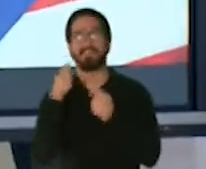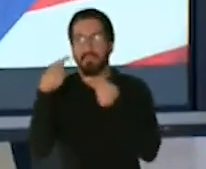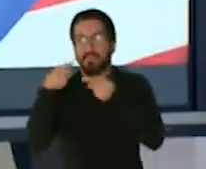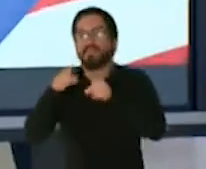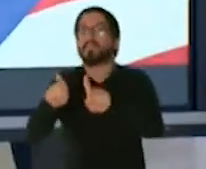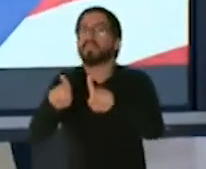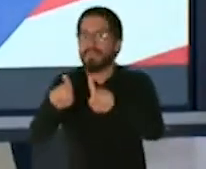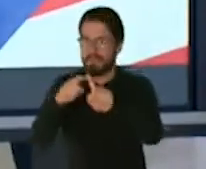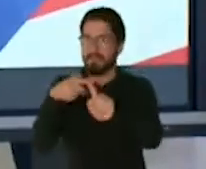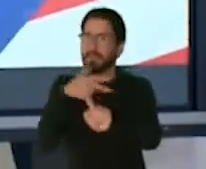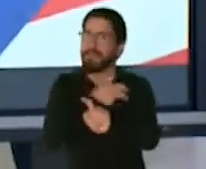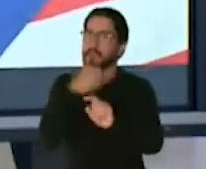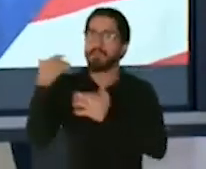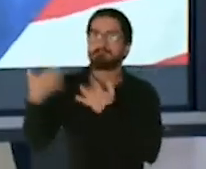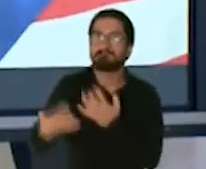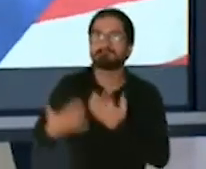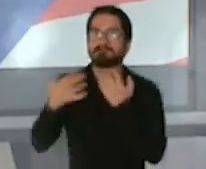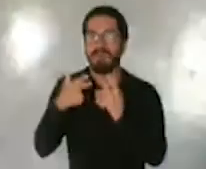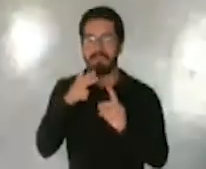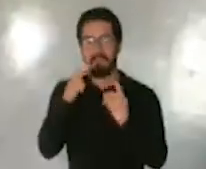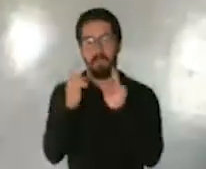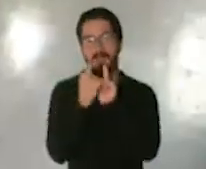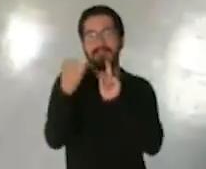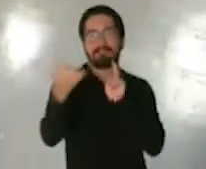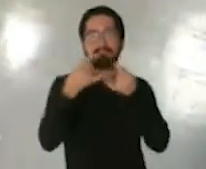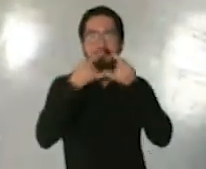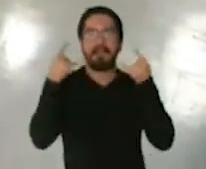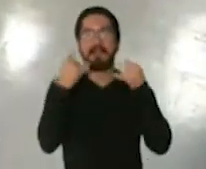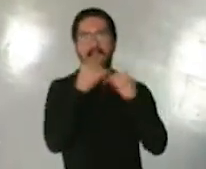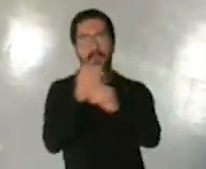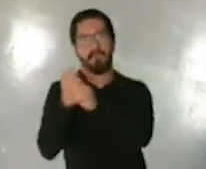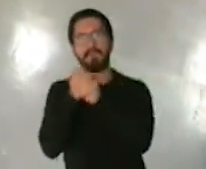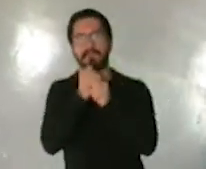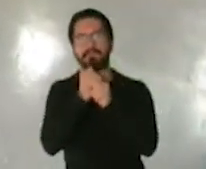favor guarden distancia usen la mascarilla y protéjanse buenas noches